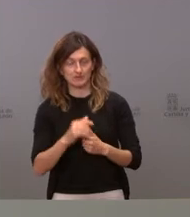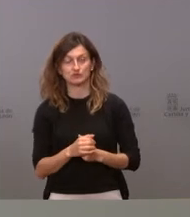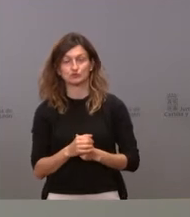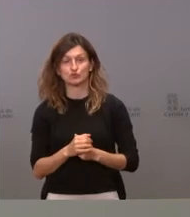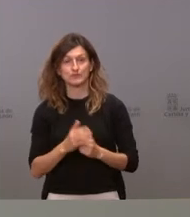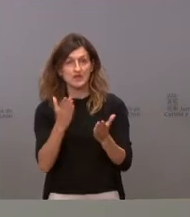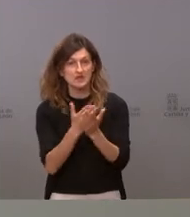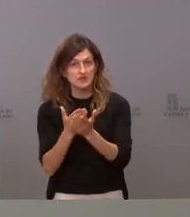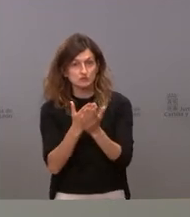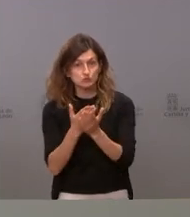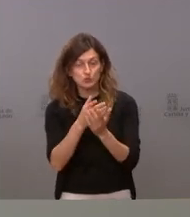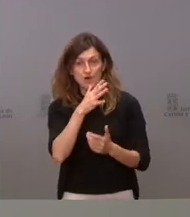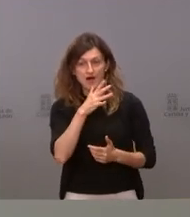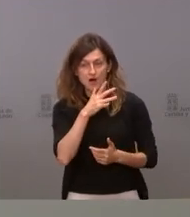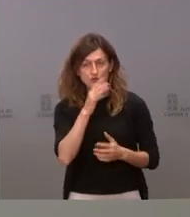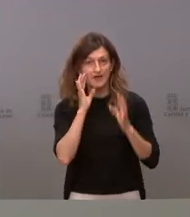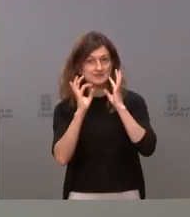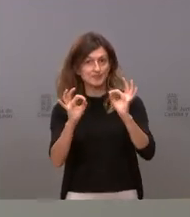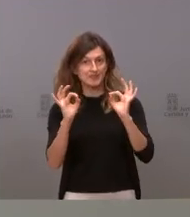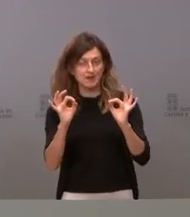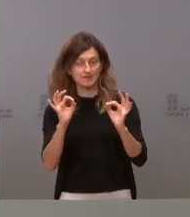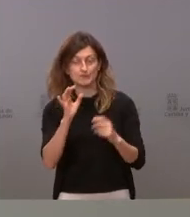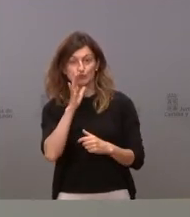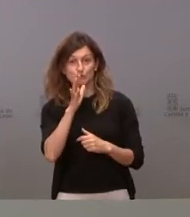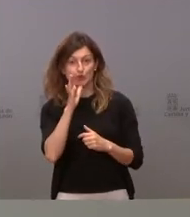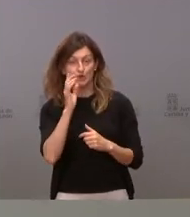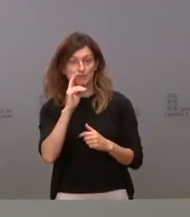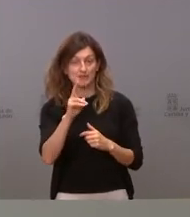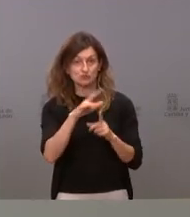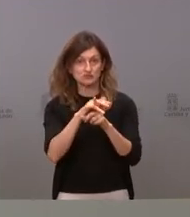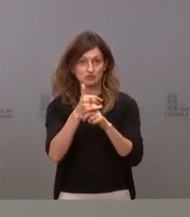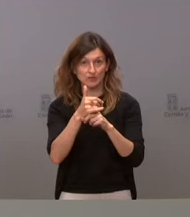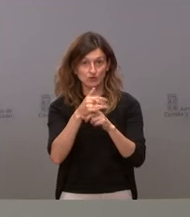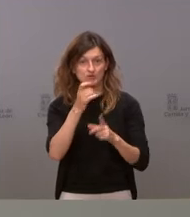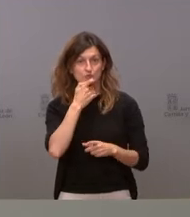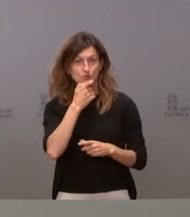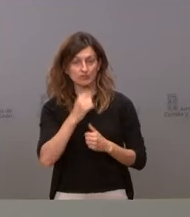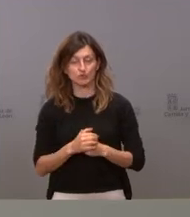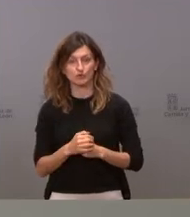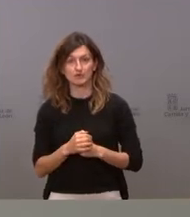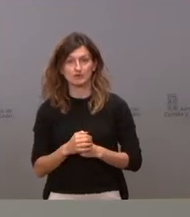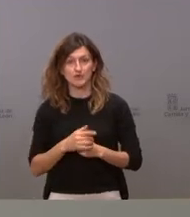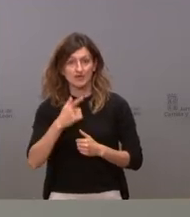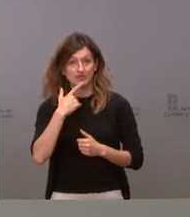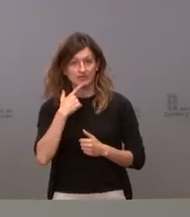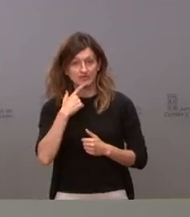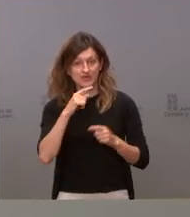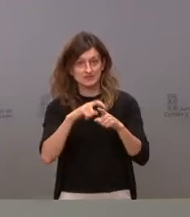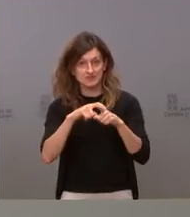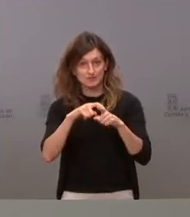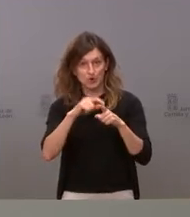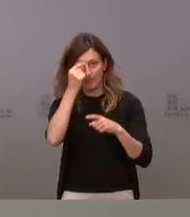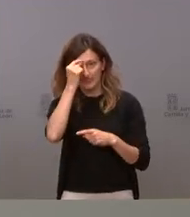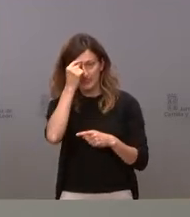existentes en estos momentos, especialmente aquellos que evalúan la situación de Reino Unido, señalan que la variante Delta puede